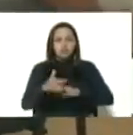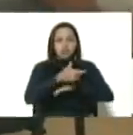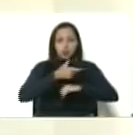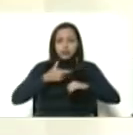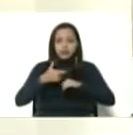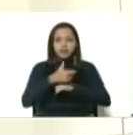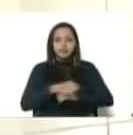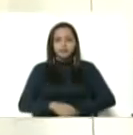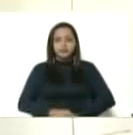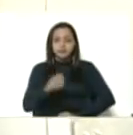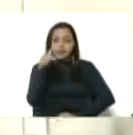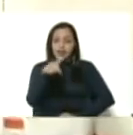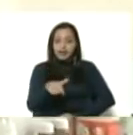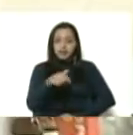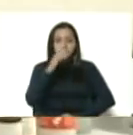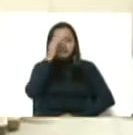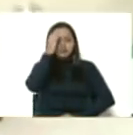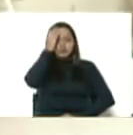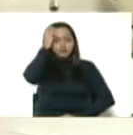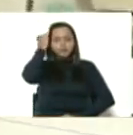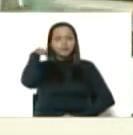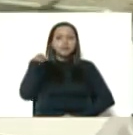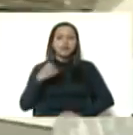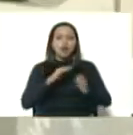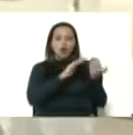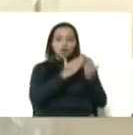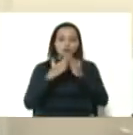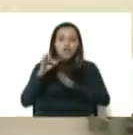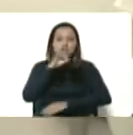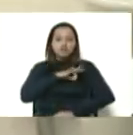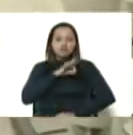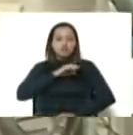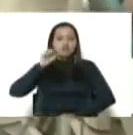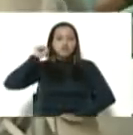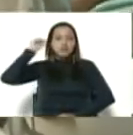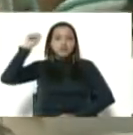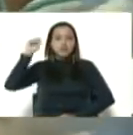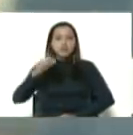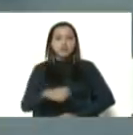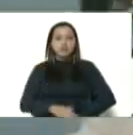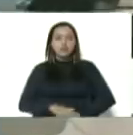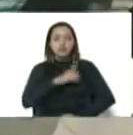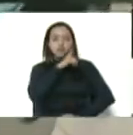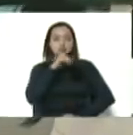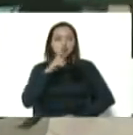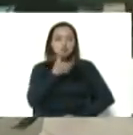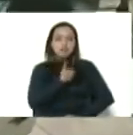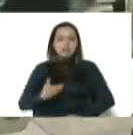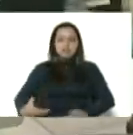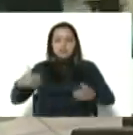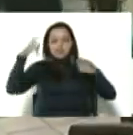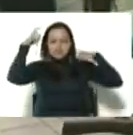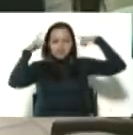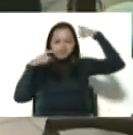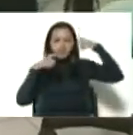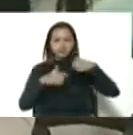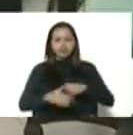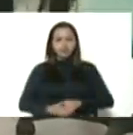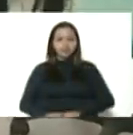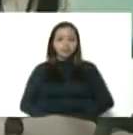Bueno, aquí estamos en la comuna socialista, comandante Hugo Chávez. Yo también quiero